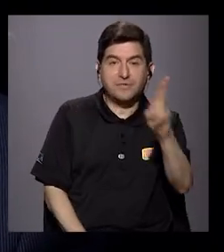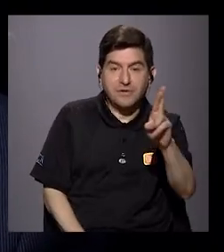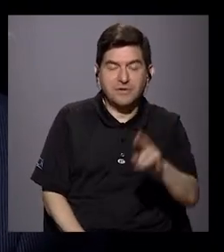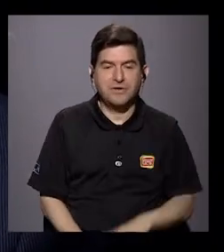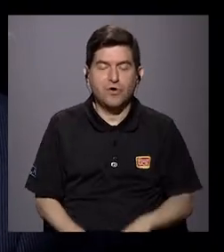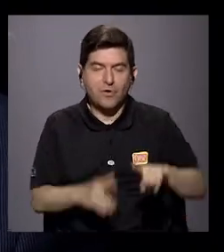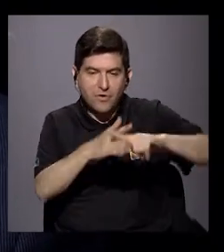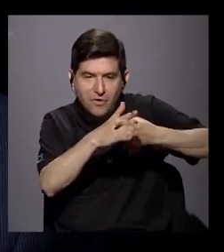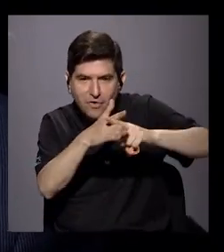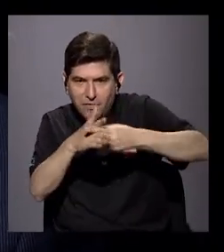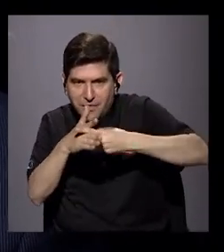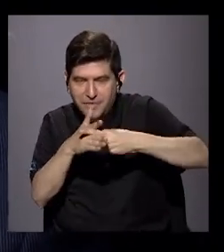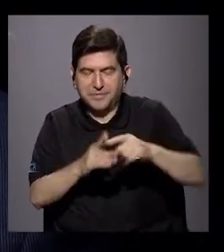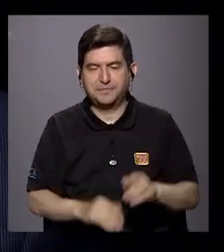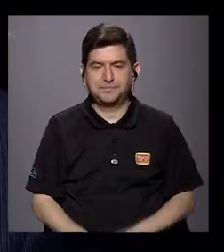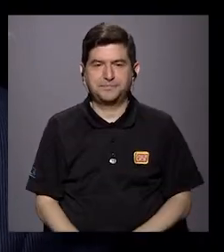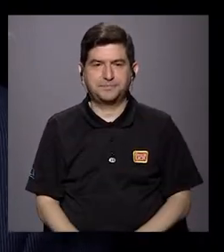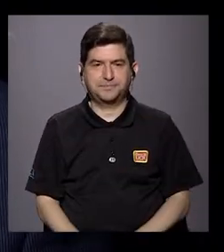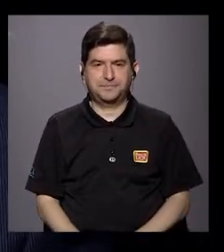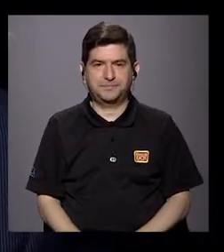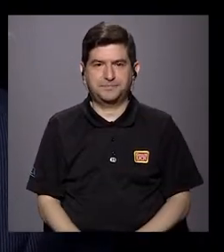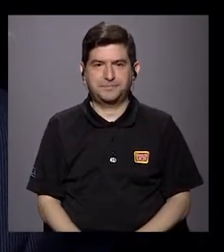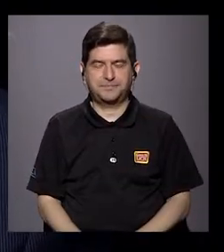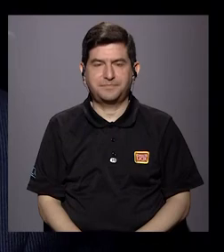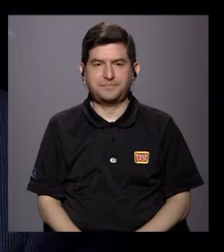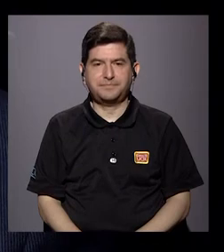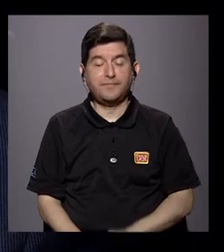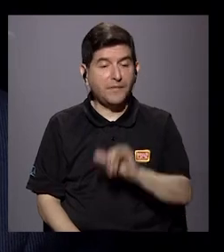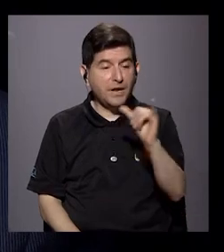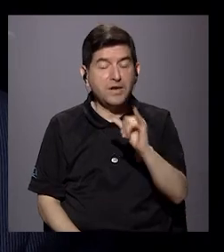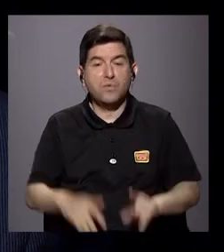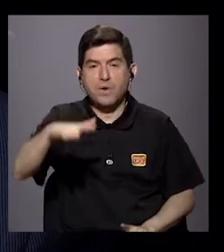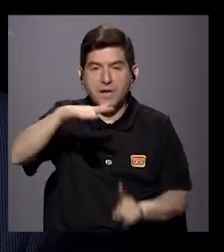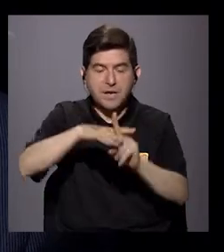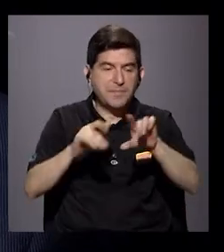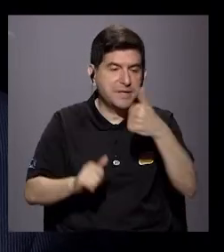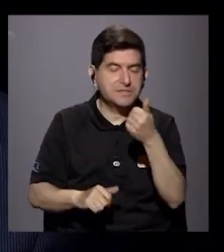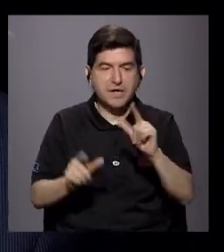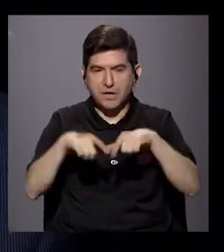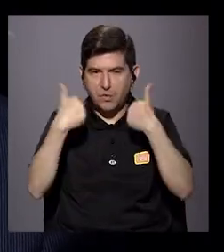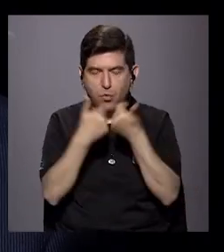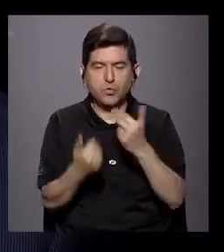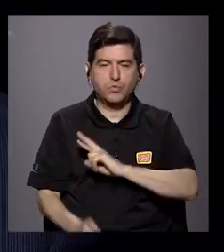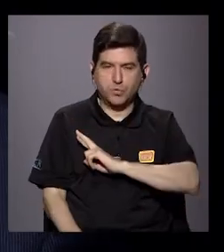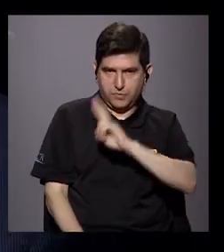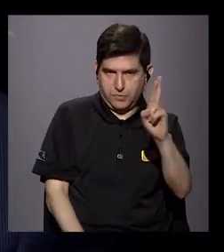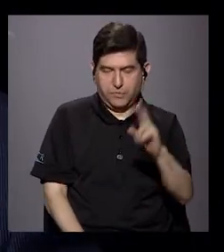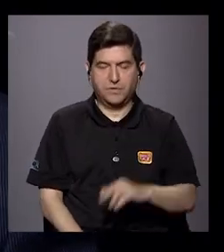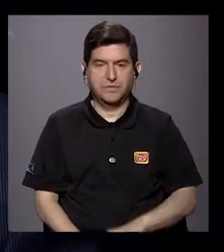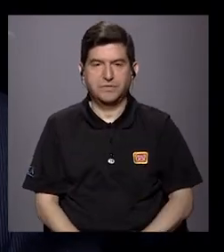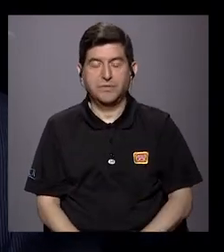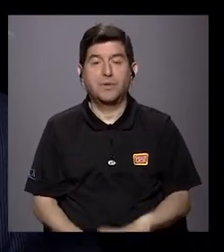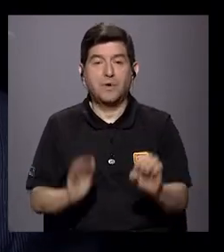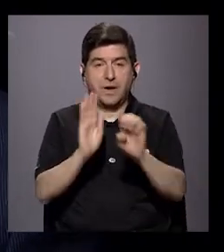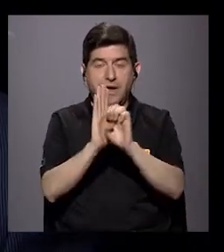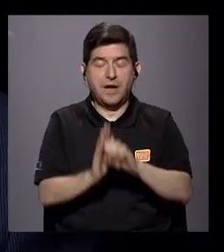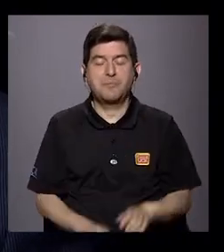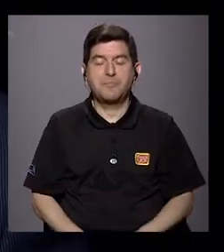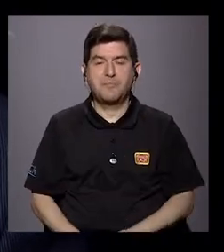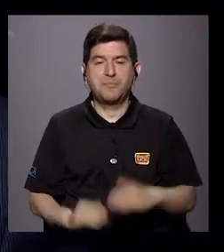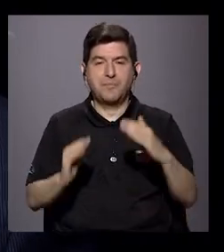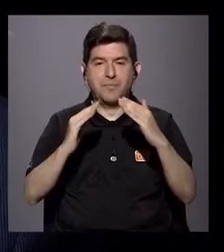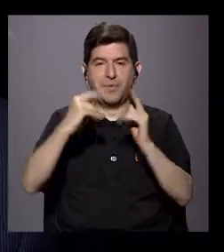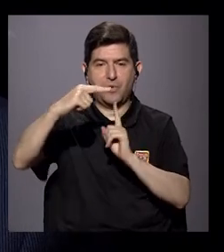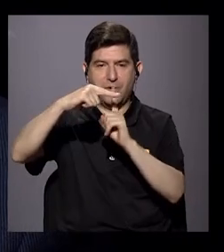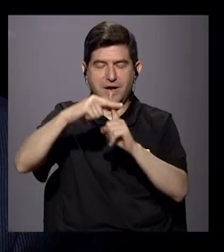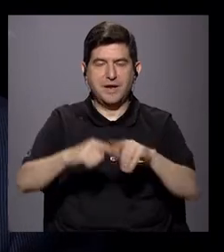herramienta. Casualmente, también han surgido otros movimientos religiosos, por ejemplo, la Iglesia